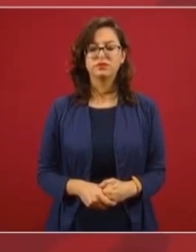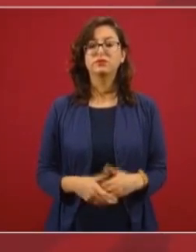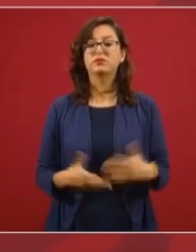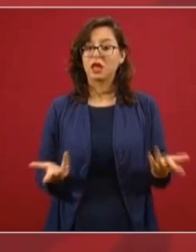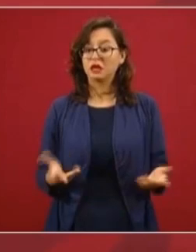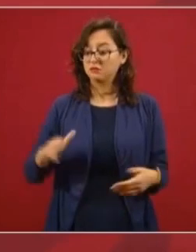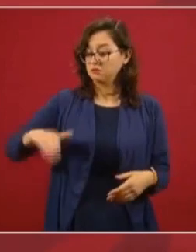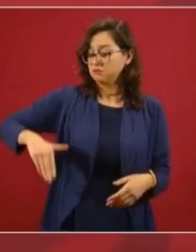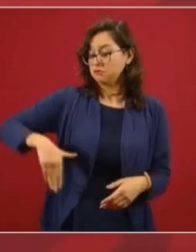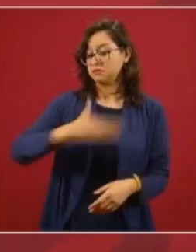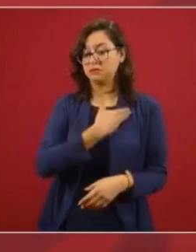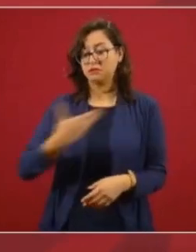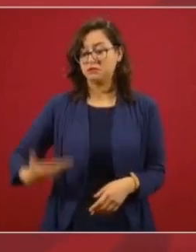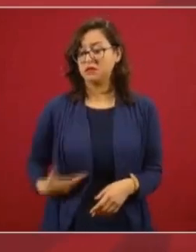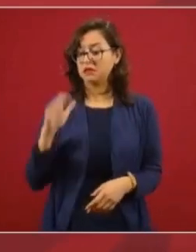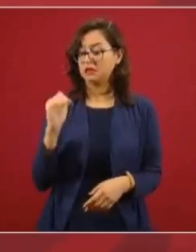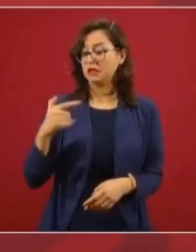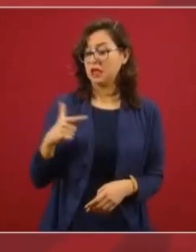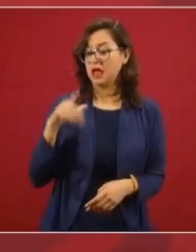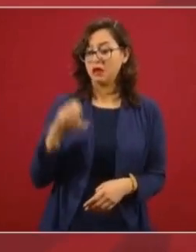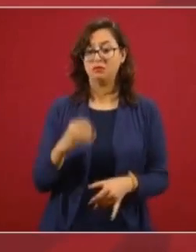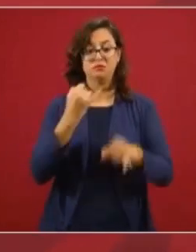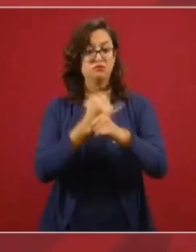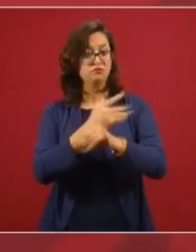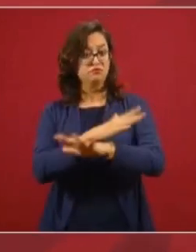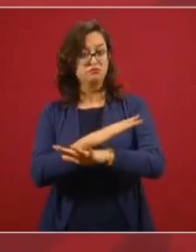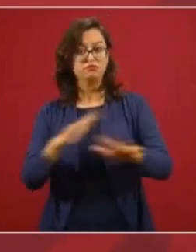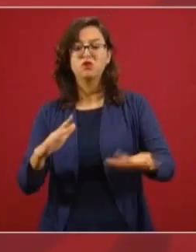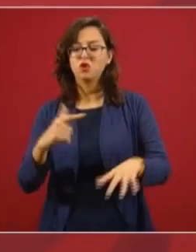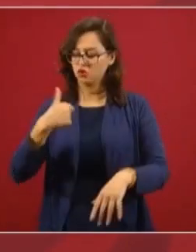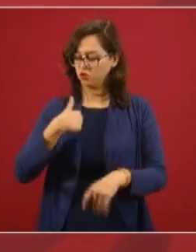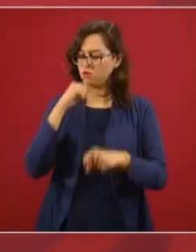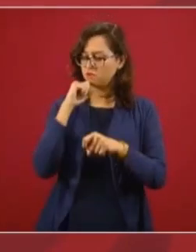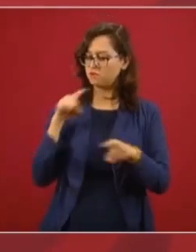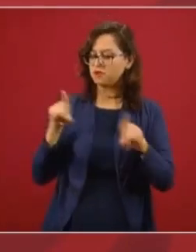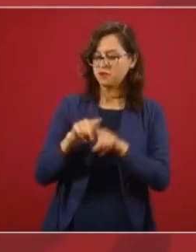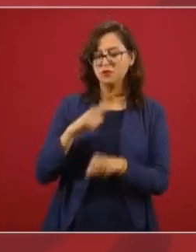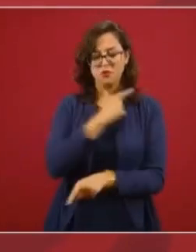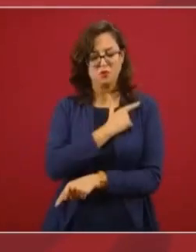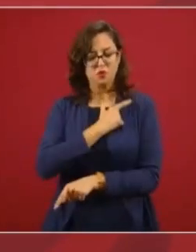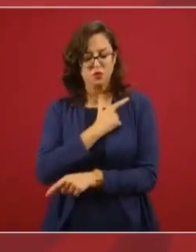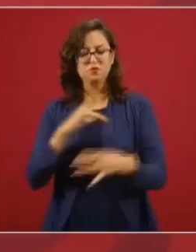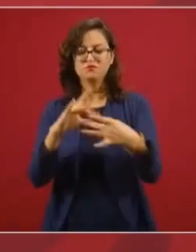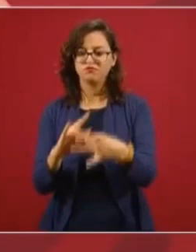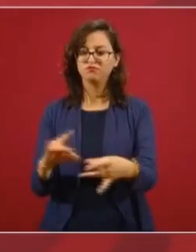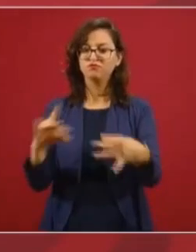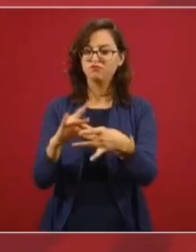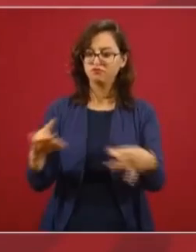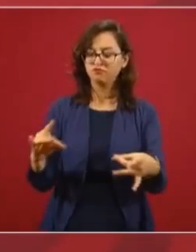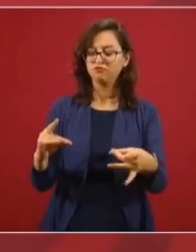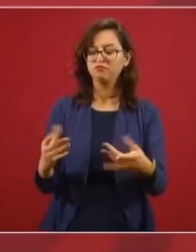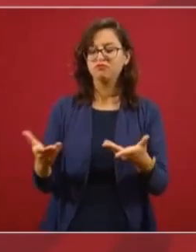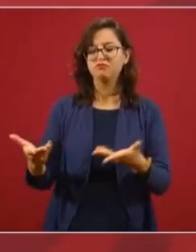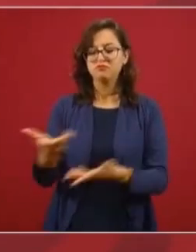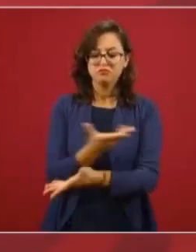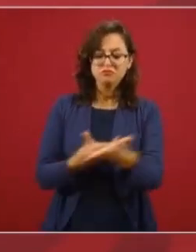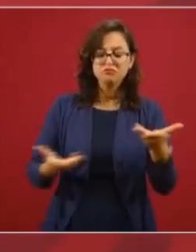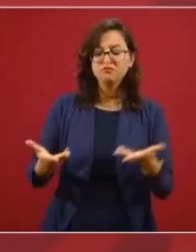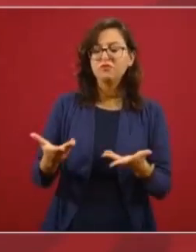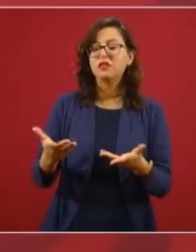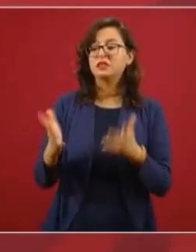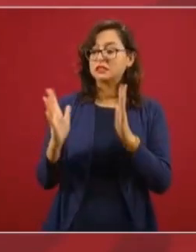informado ya el señor presidente de la República, se ha logrado un acuerdo, cuyos detalles enseguida vamos a conocer,